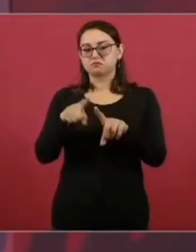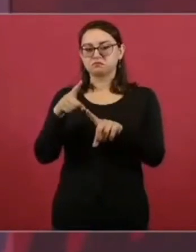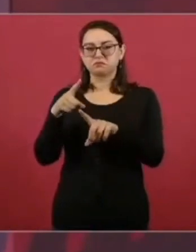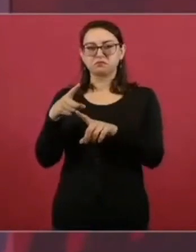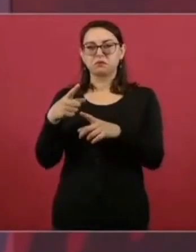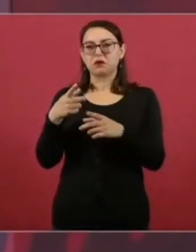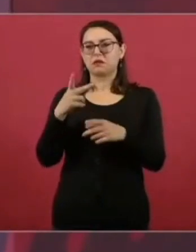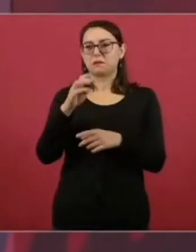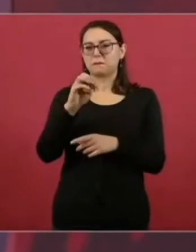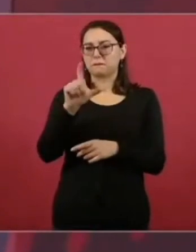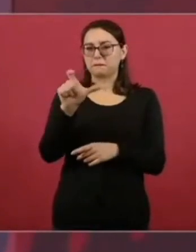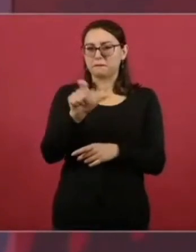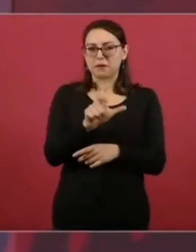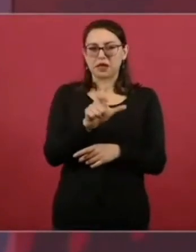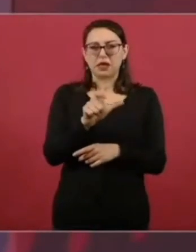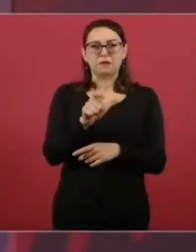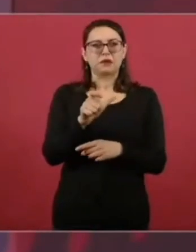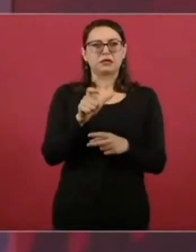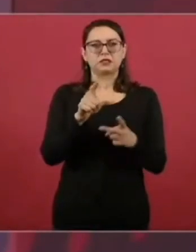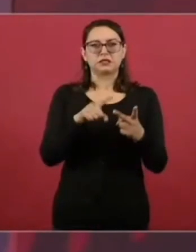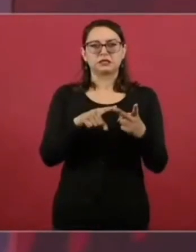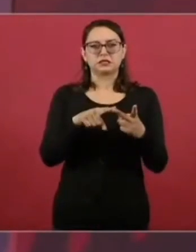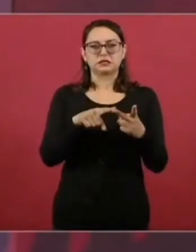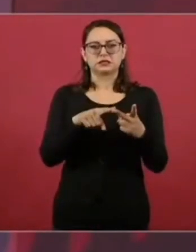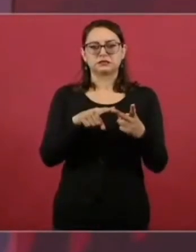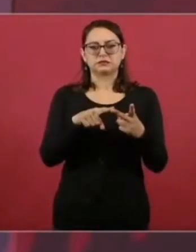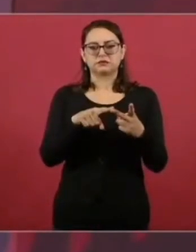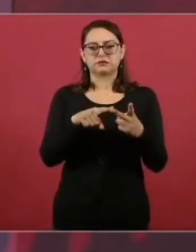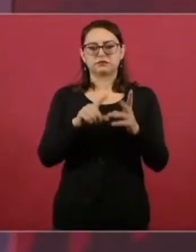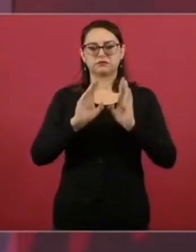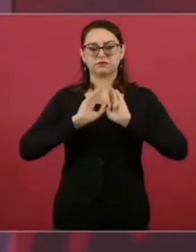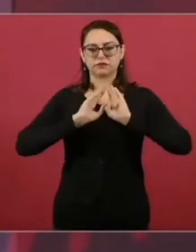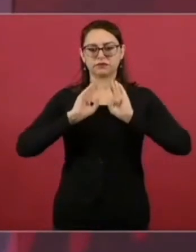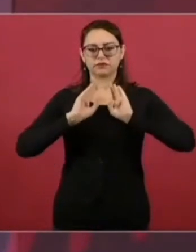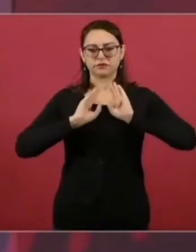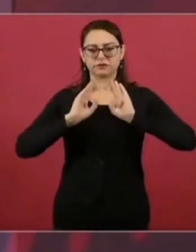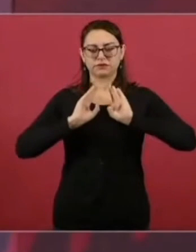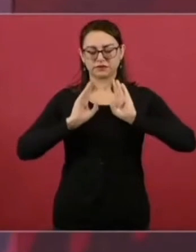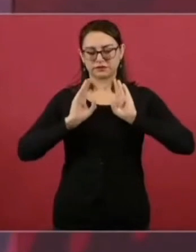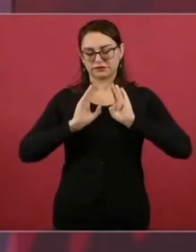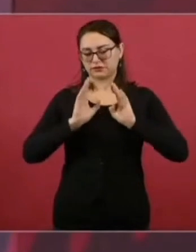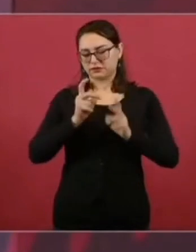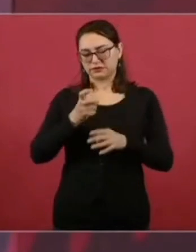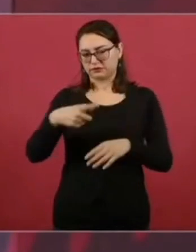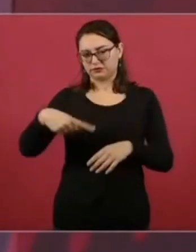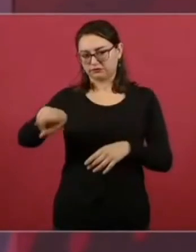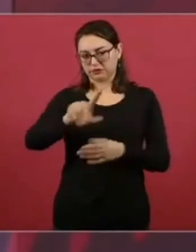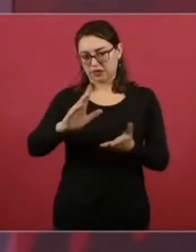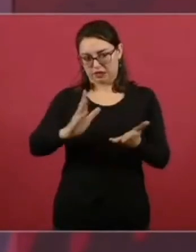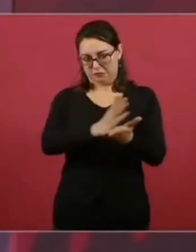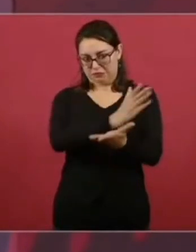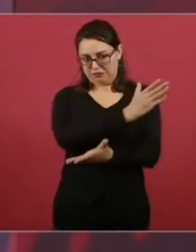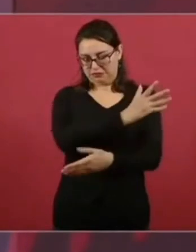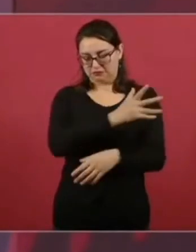con Pemex, con las Fuerzas Armadas. Hay